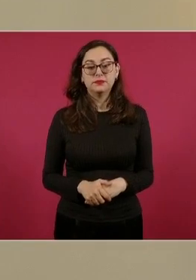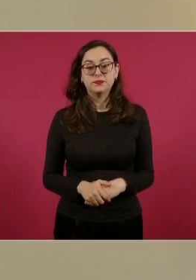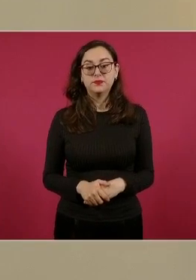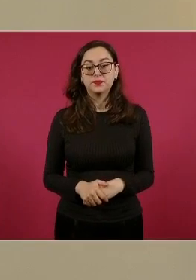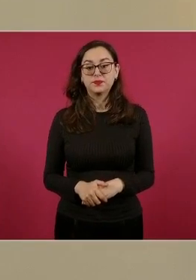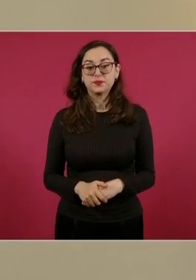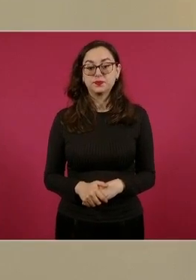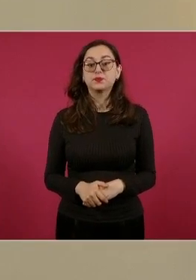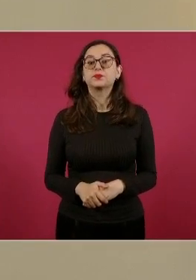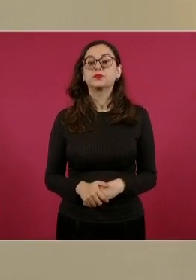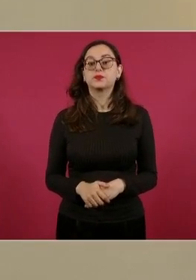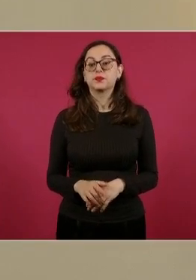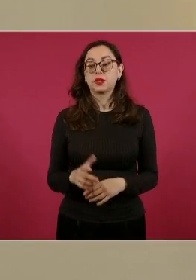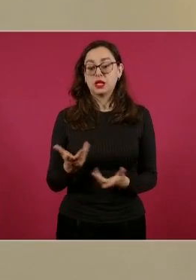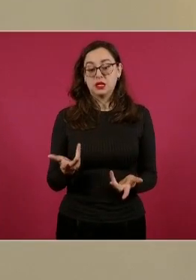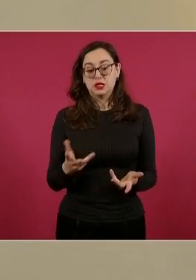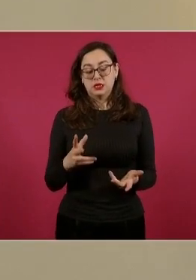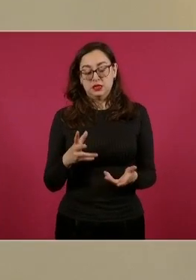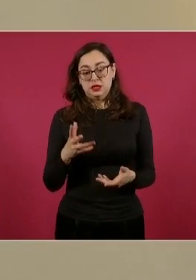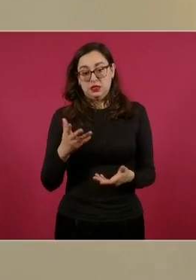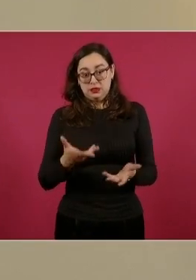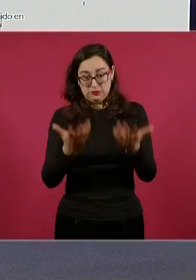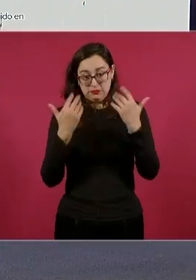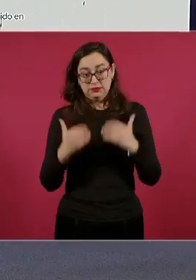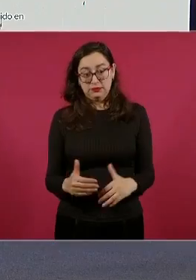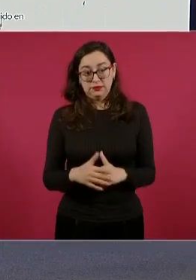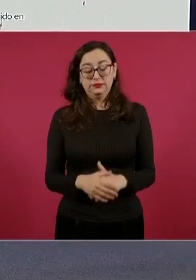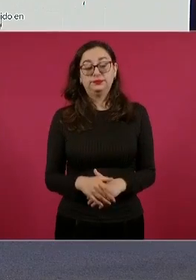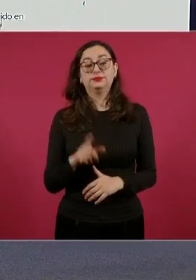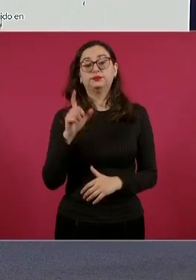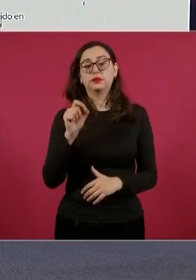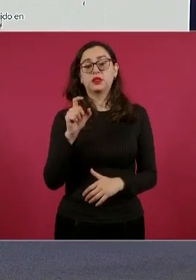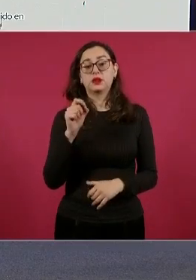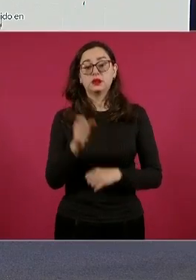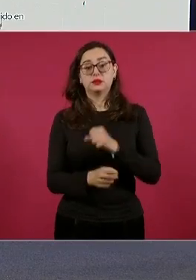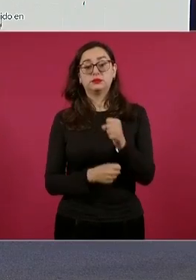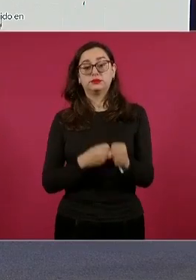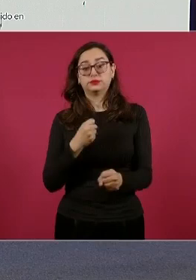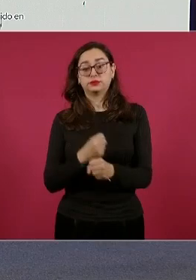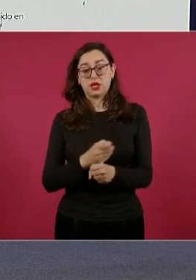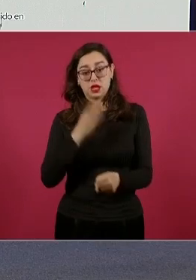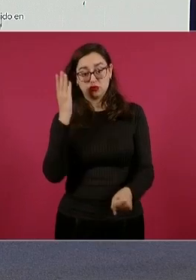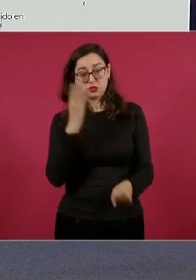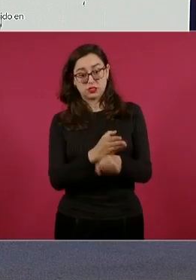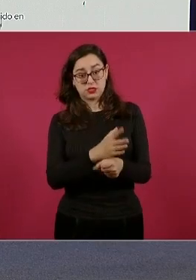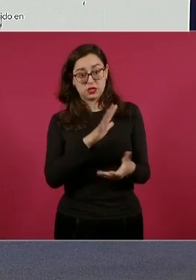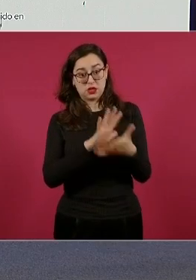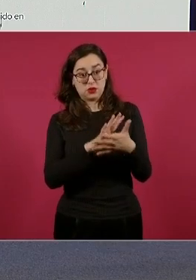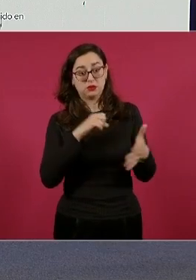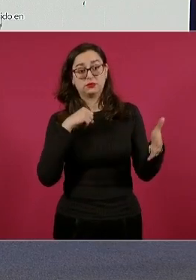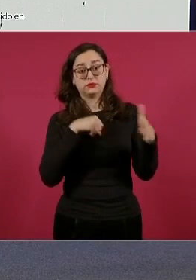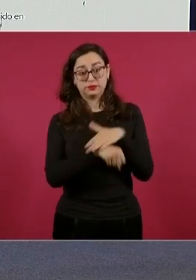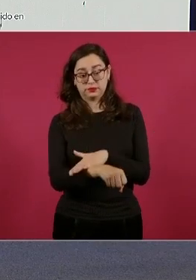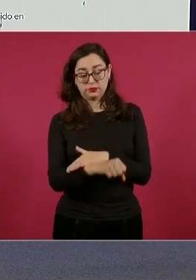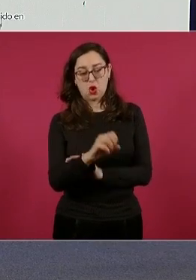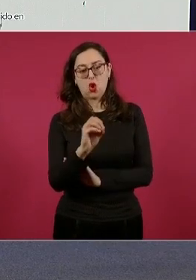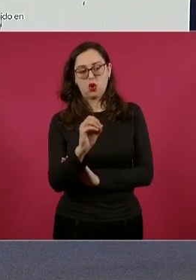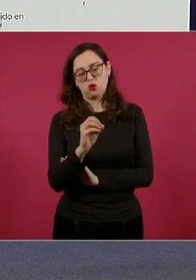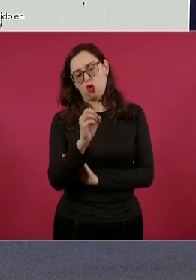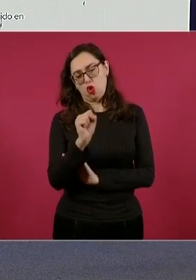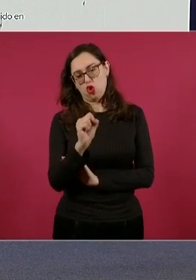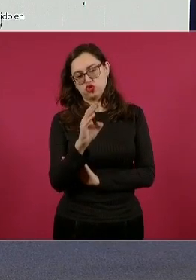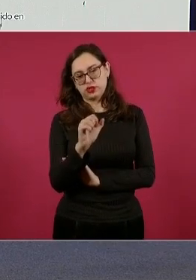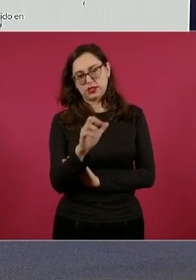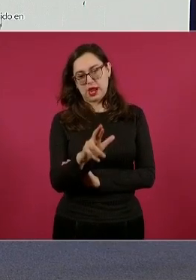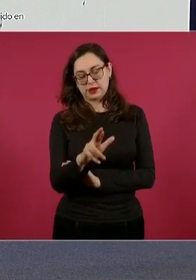Esta sentencia de 20 años y cuatro meses de prisión en contra de Oscar Lenin, tras acreditar su responsabilidad